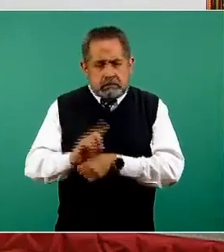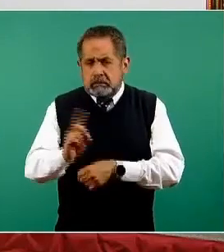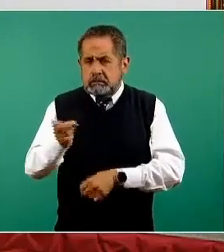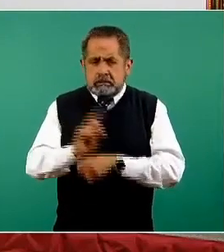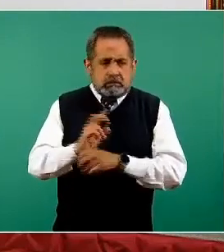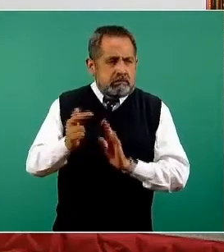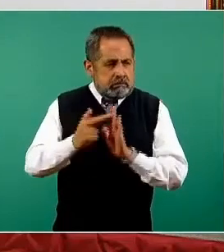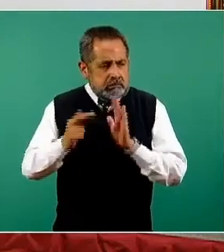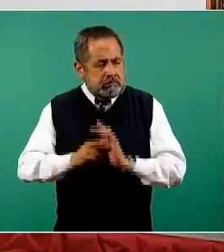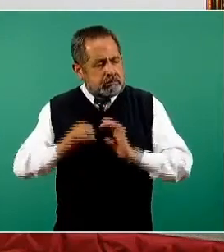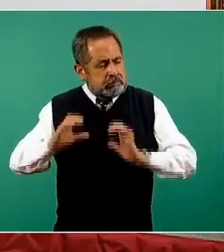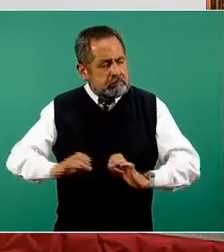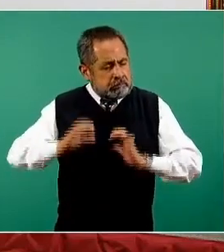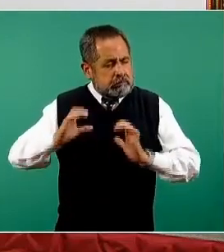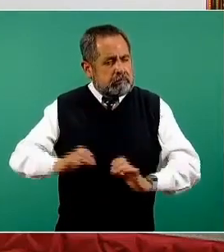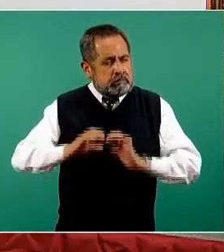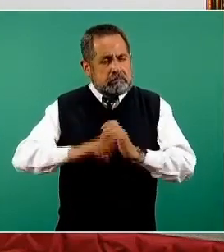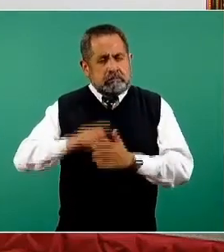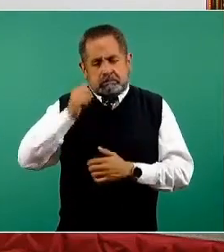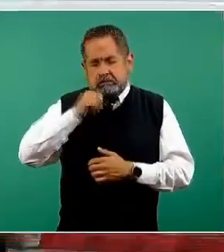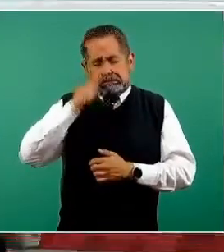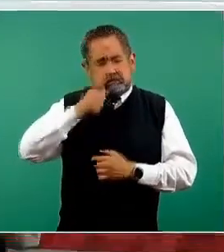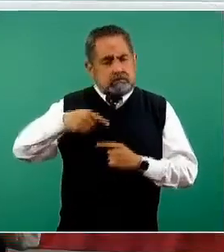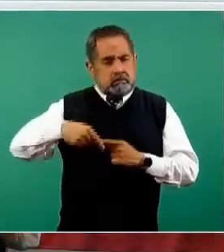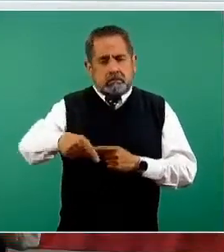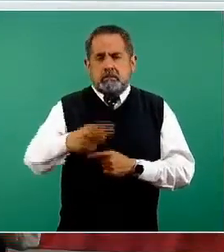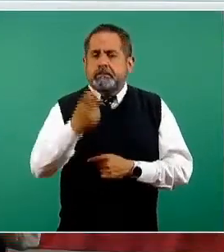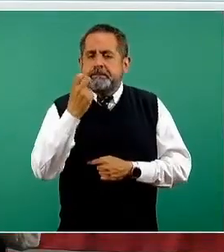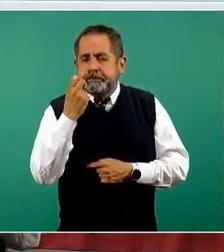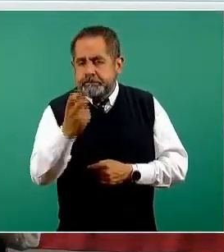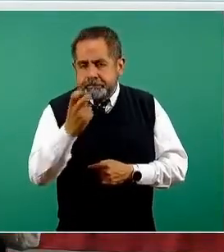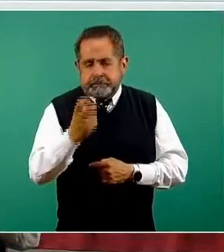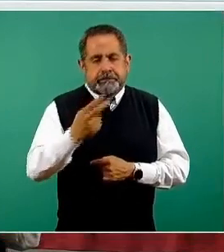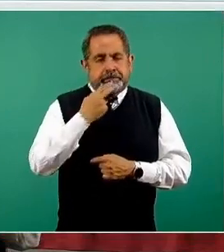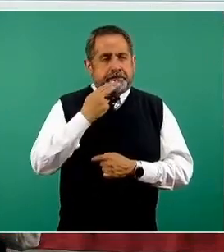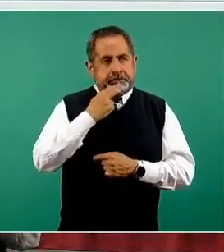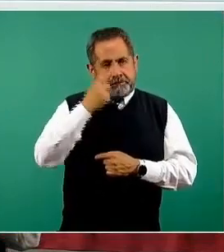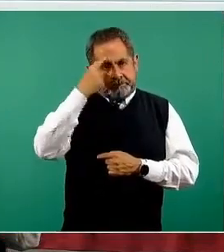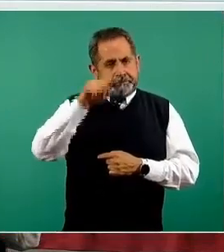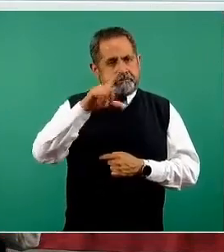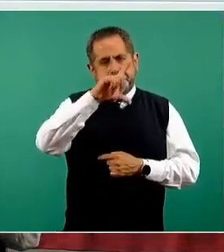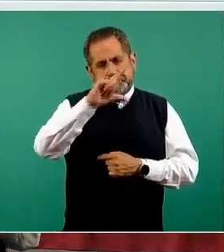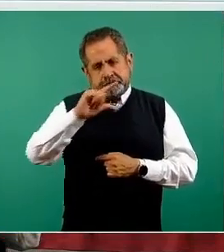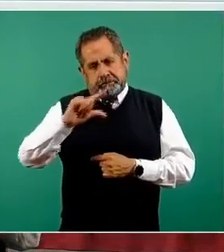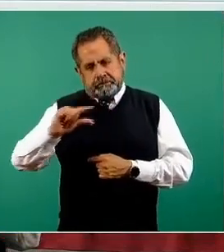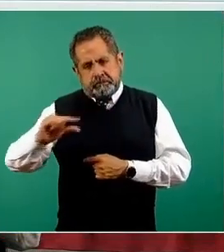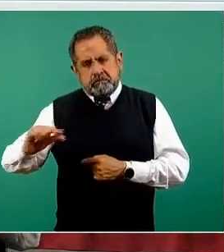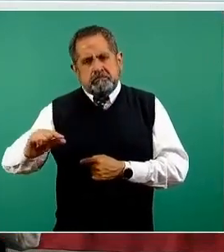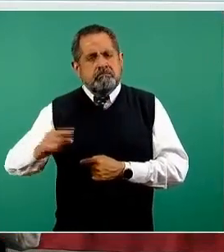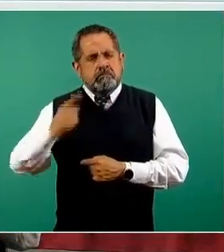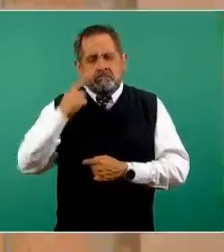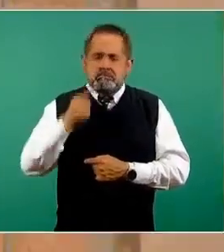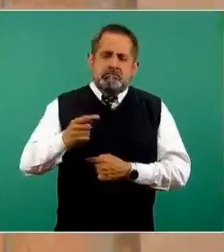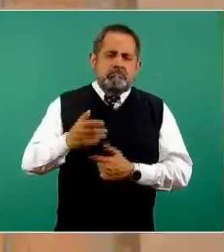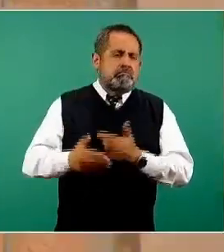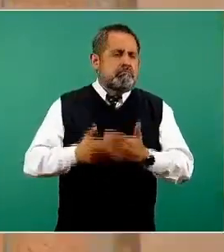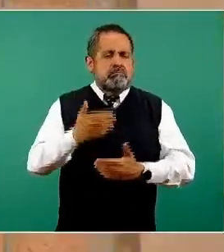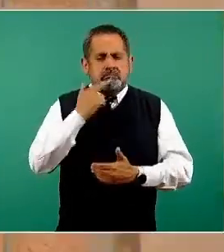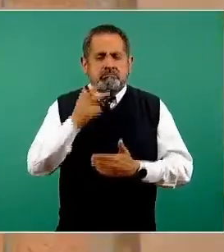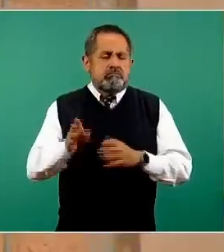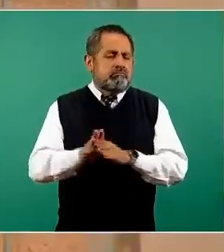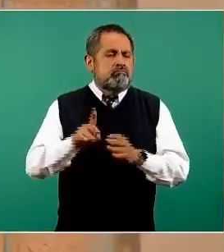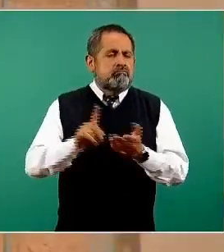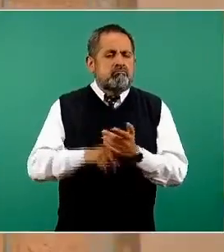diaria, a nuestra actividad, el diario que hacer, es como realmente podremos en su momento seguir contribuyendo a que el